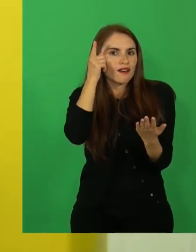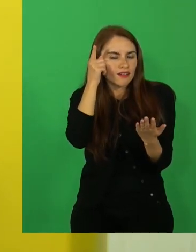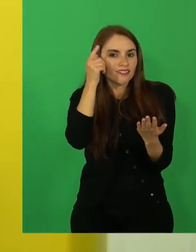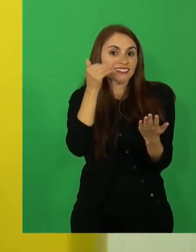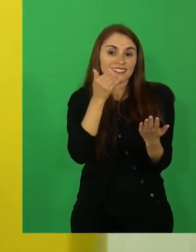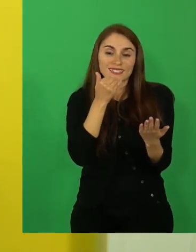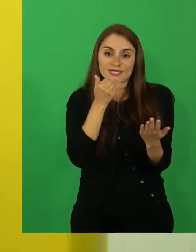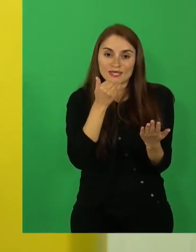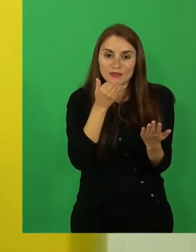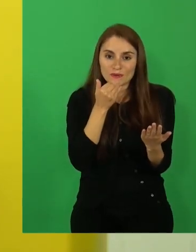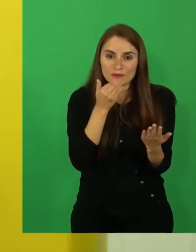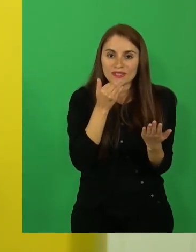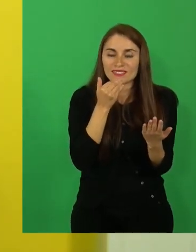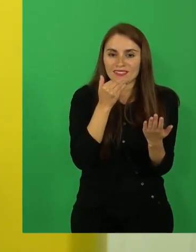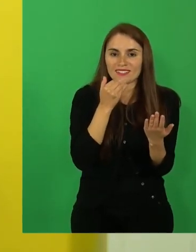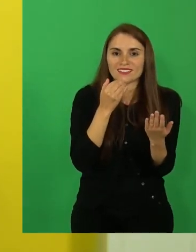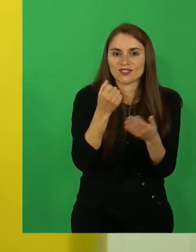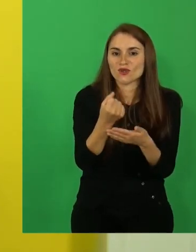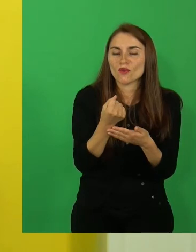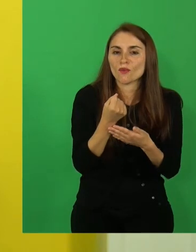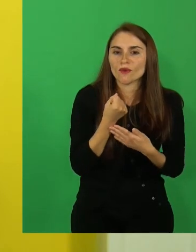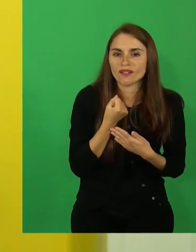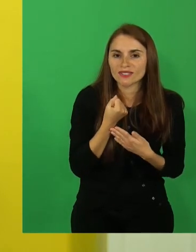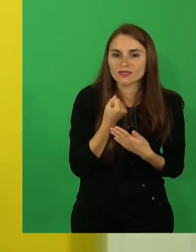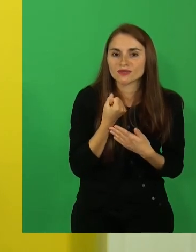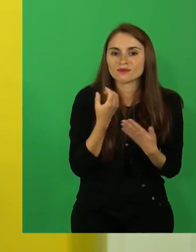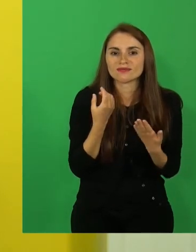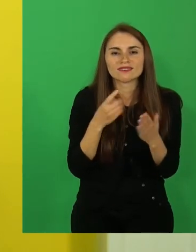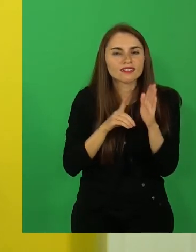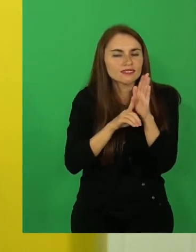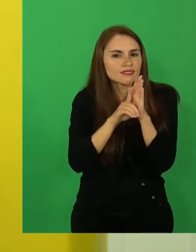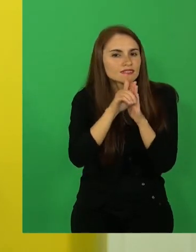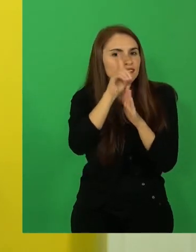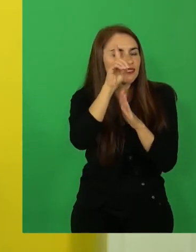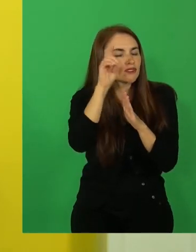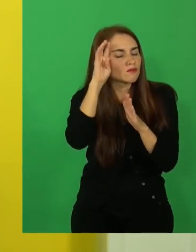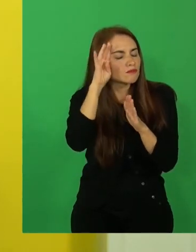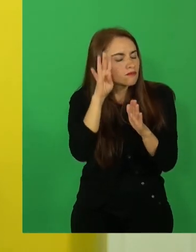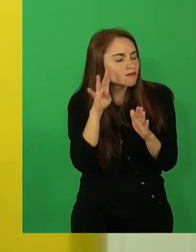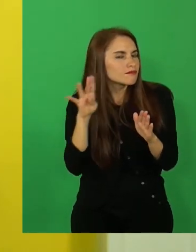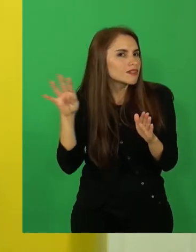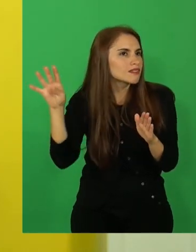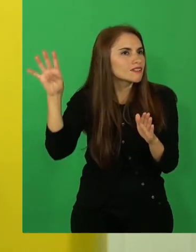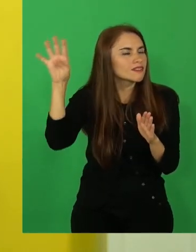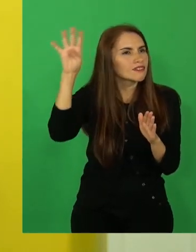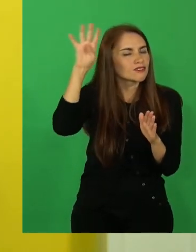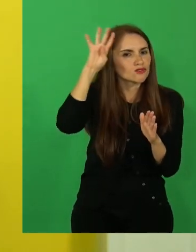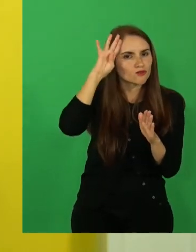también los van a ayudar a desarrollar esa imaginación.